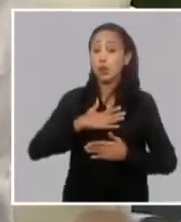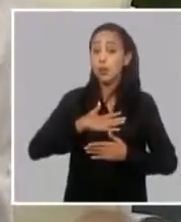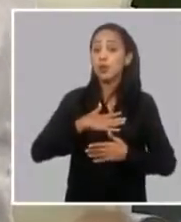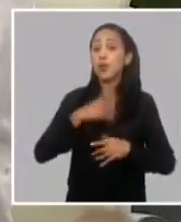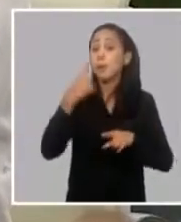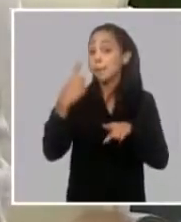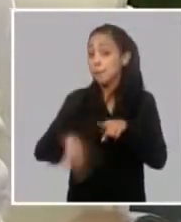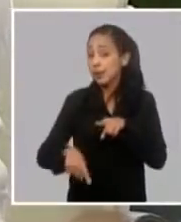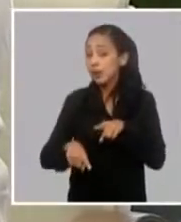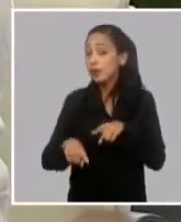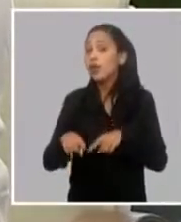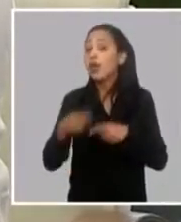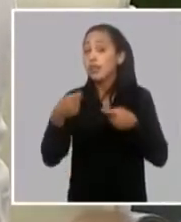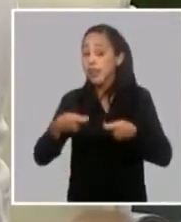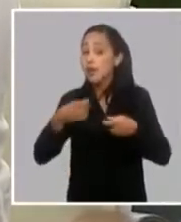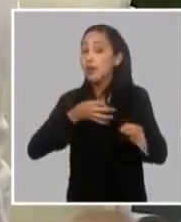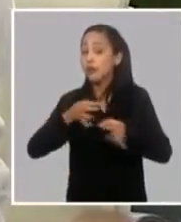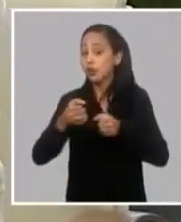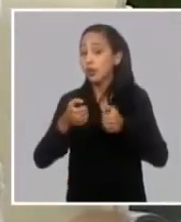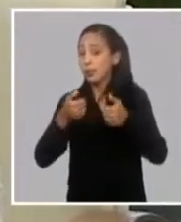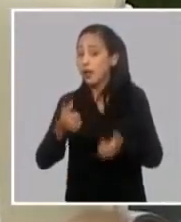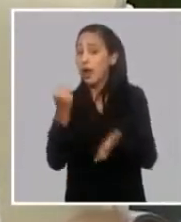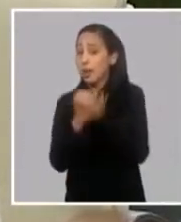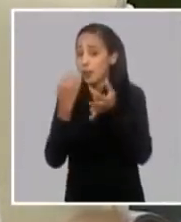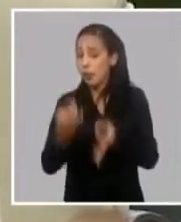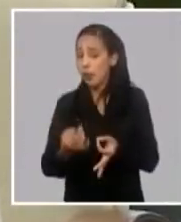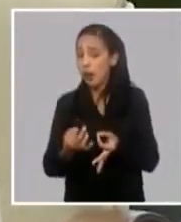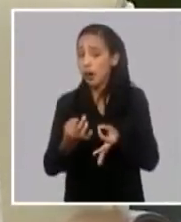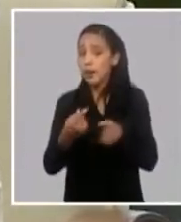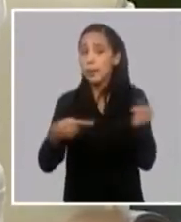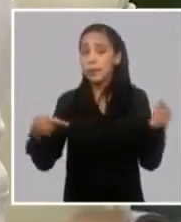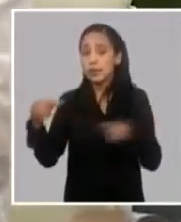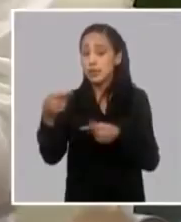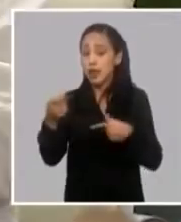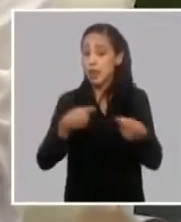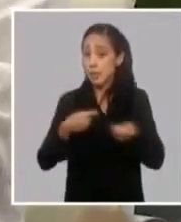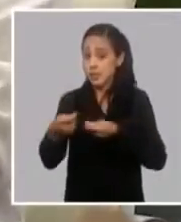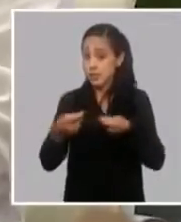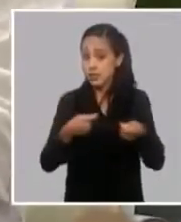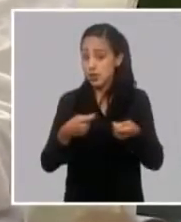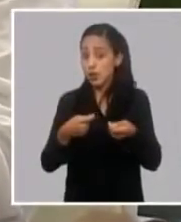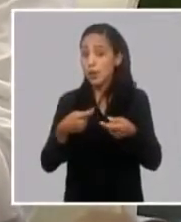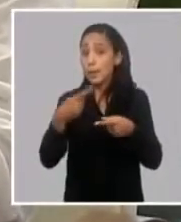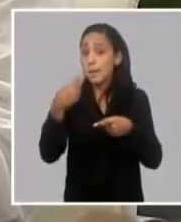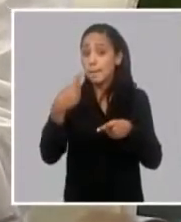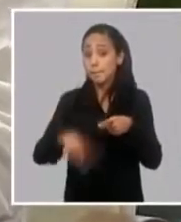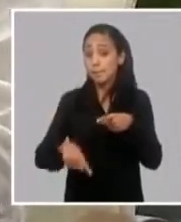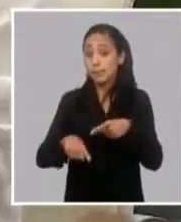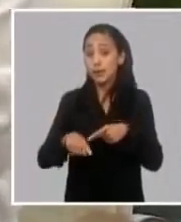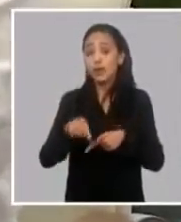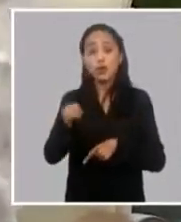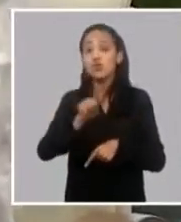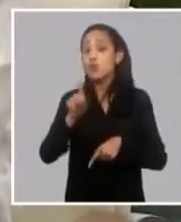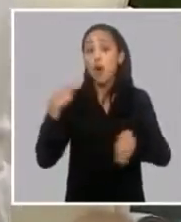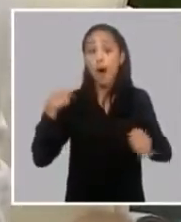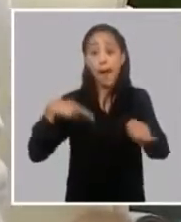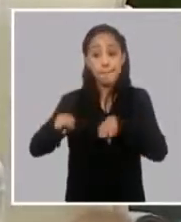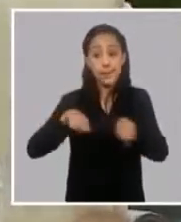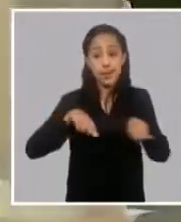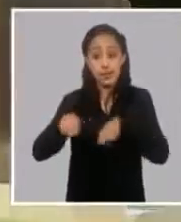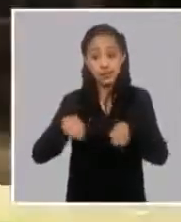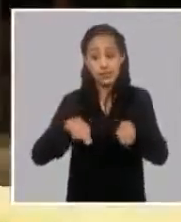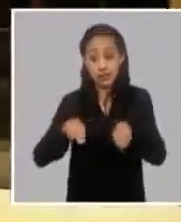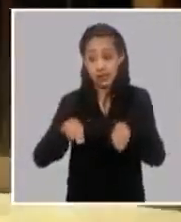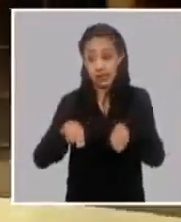rentabilidad aprueba las principales inversiones aprueba decisiones estratégicas pero lo que no está en el día a día no administra no administra en la